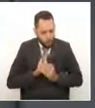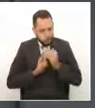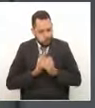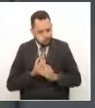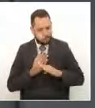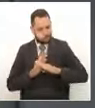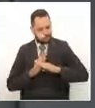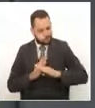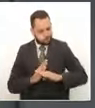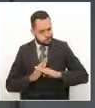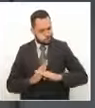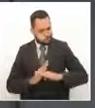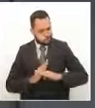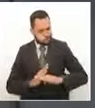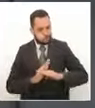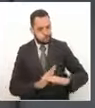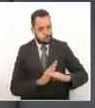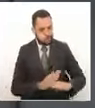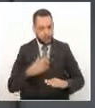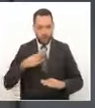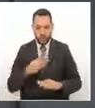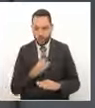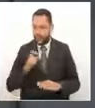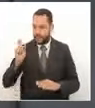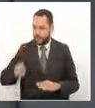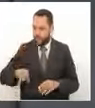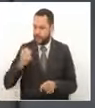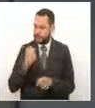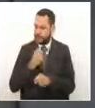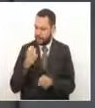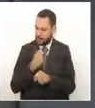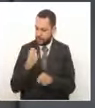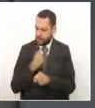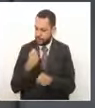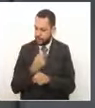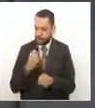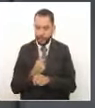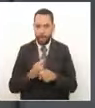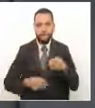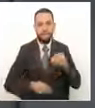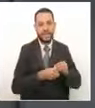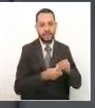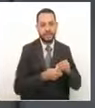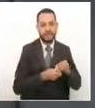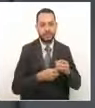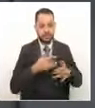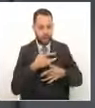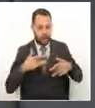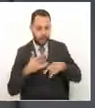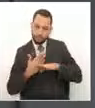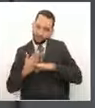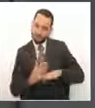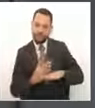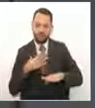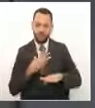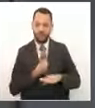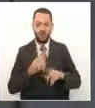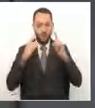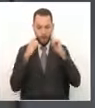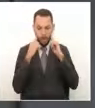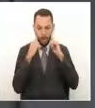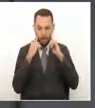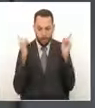trabajar y hay que producir, pero eso no significa que vamos a dejar a un lado todo lo que hemos hecho hasta hoy, el aislamiento social,